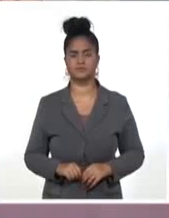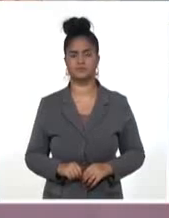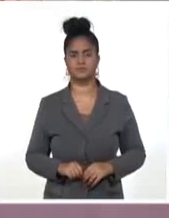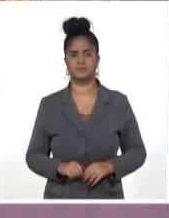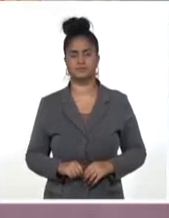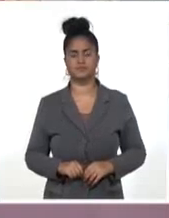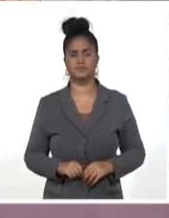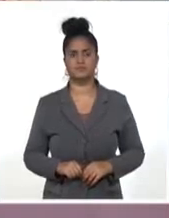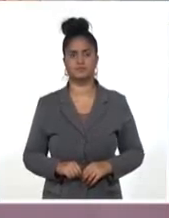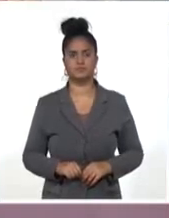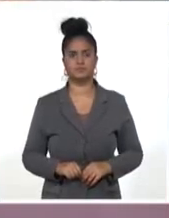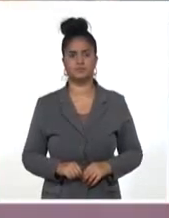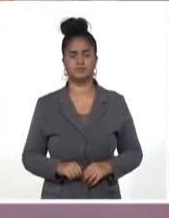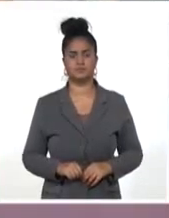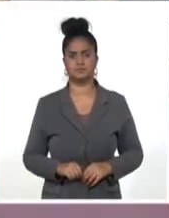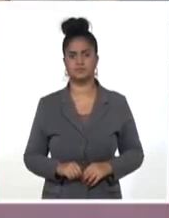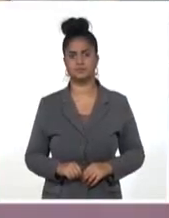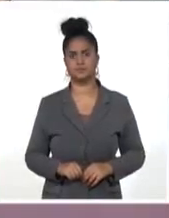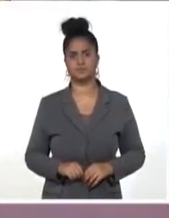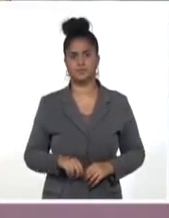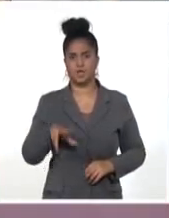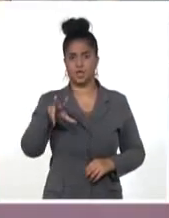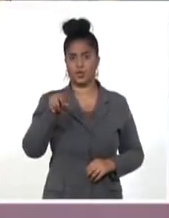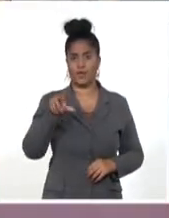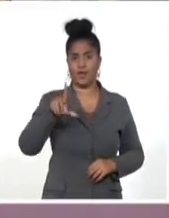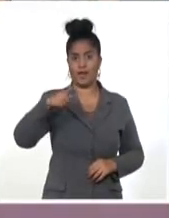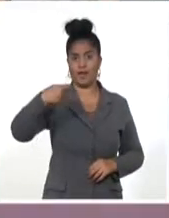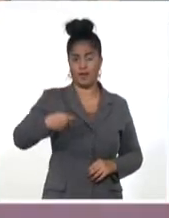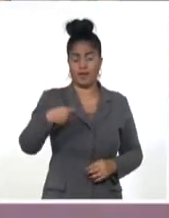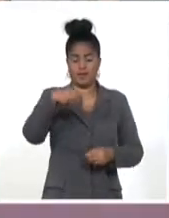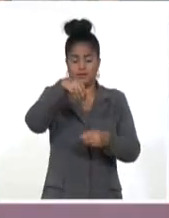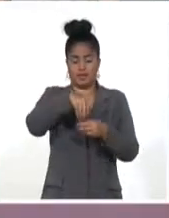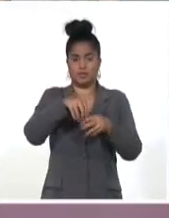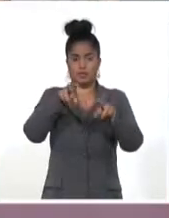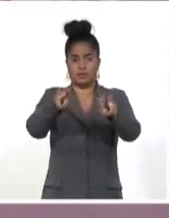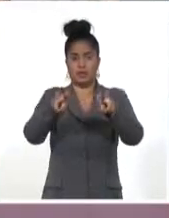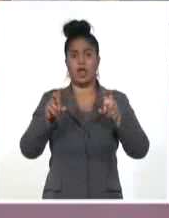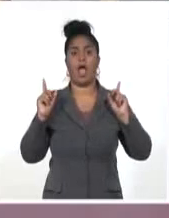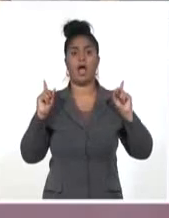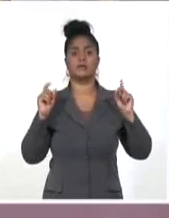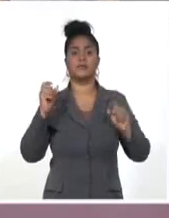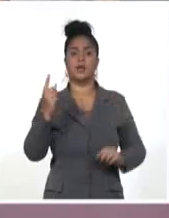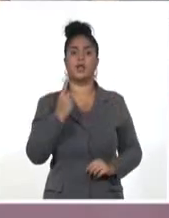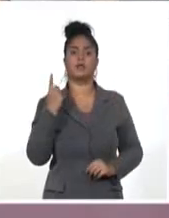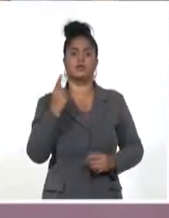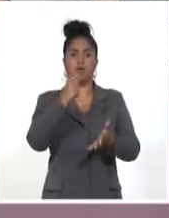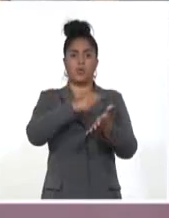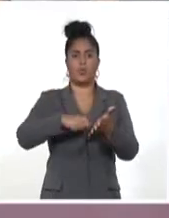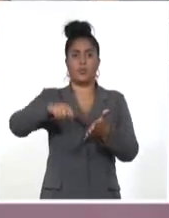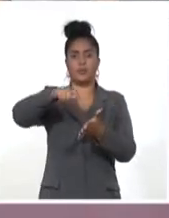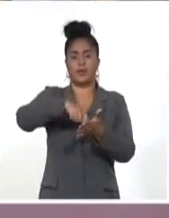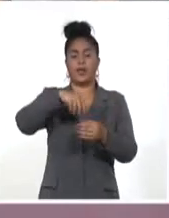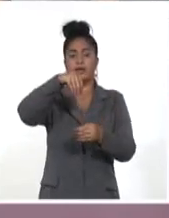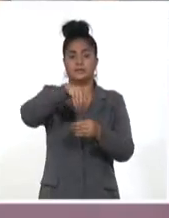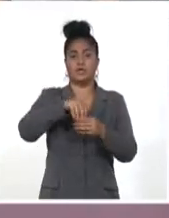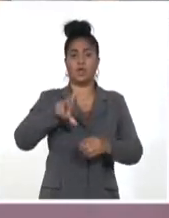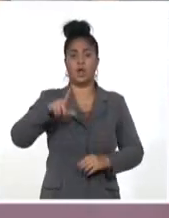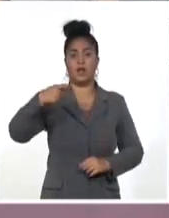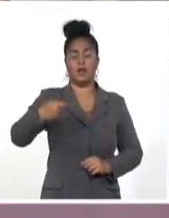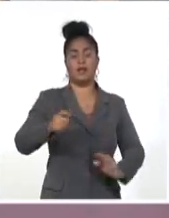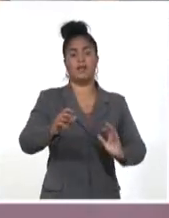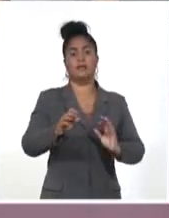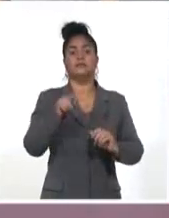Y entre las nuevas legislaciones que debatirá la Asamblea Nacional del Poder Popular próximamente está la Ley de Soberanía Alimentaria y